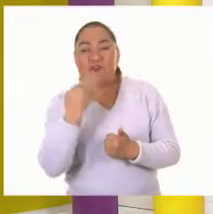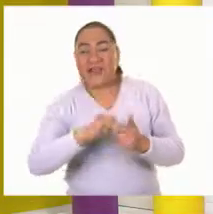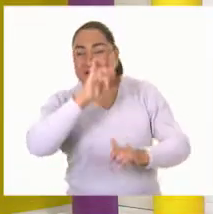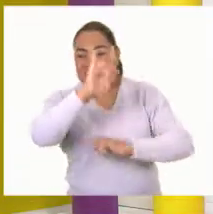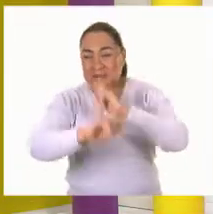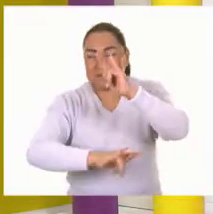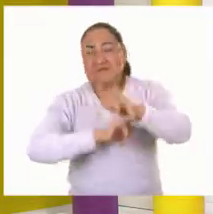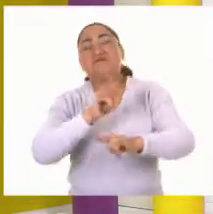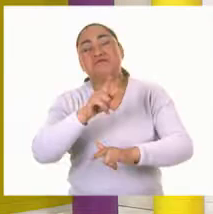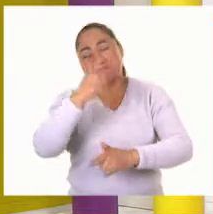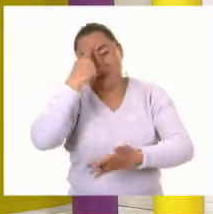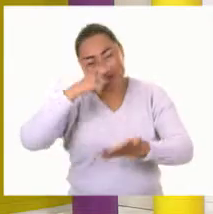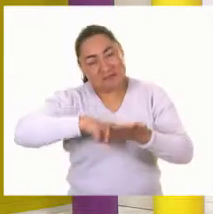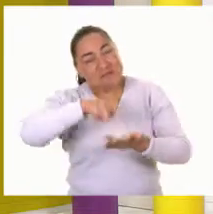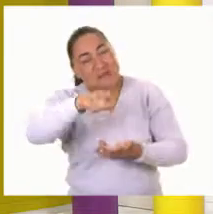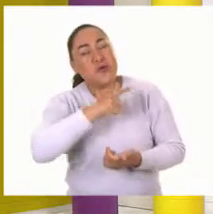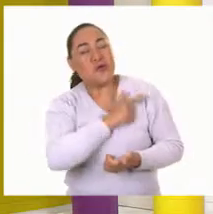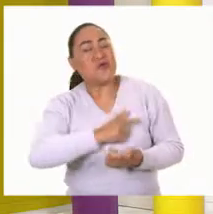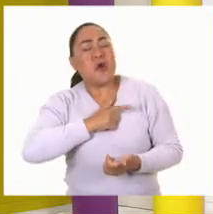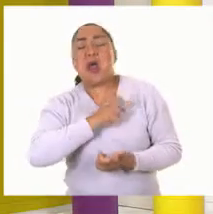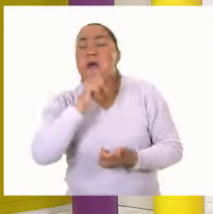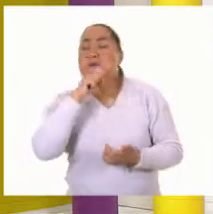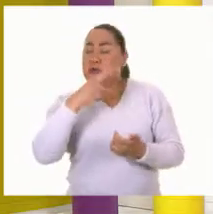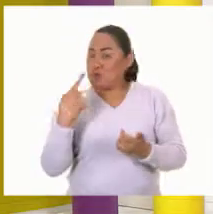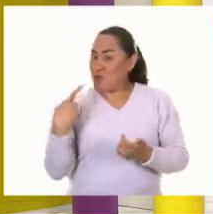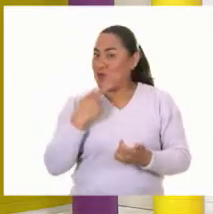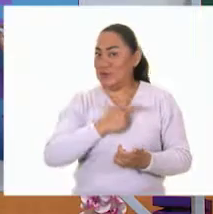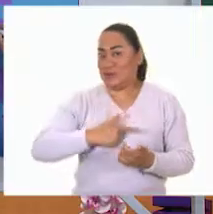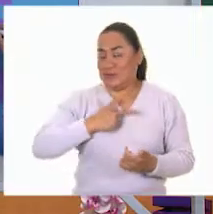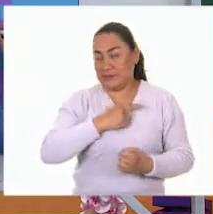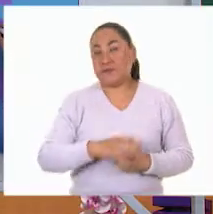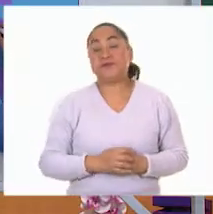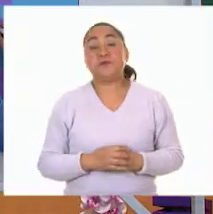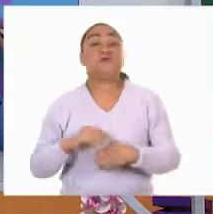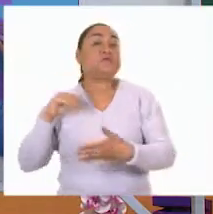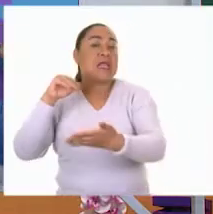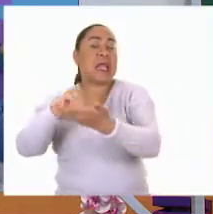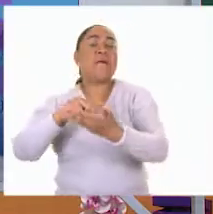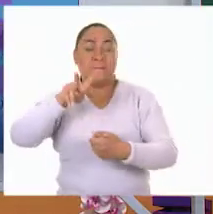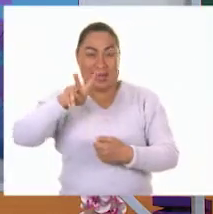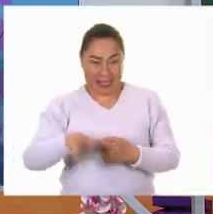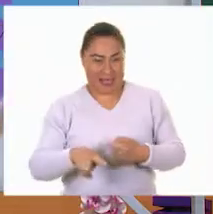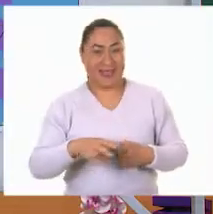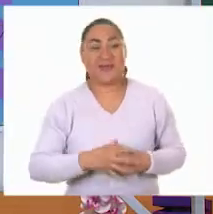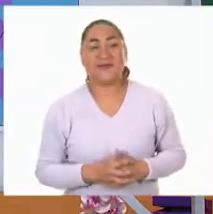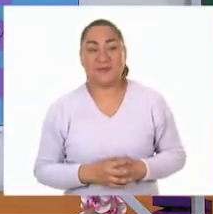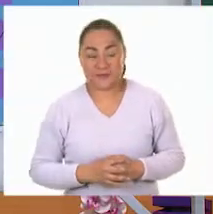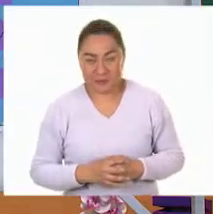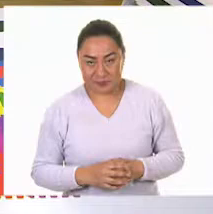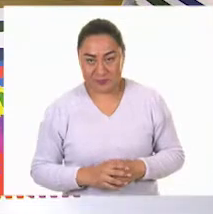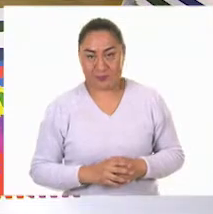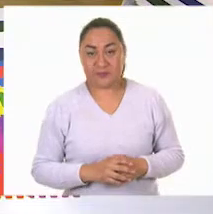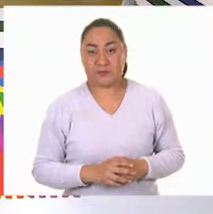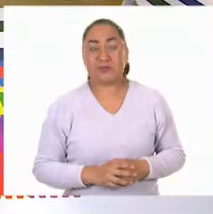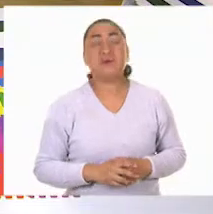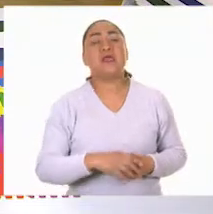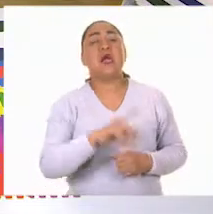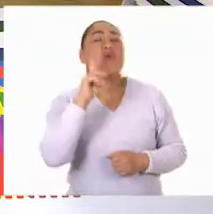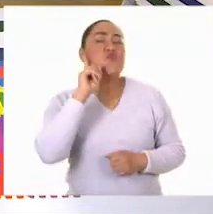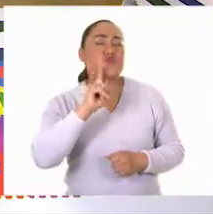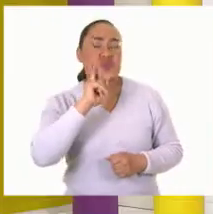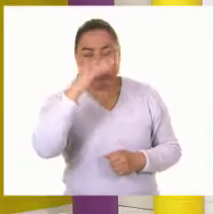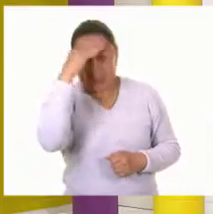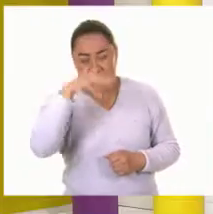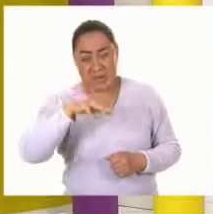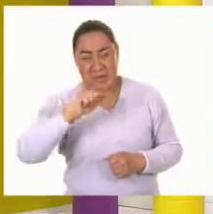como a nosotros muy bien Erick entonces pon en la comprobación verdadero verdadero muy bien muy bien la señora María nos